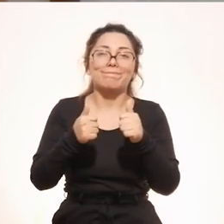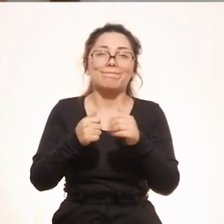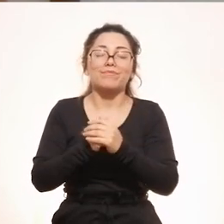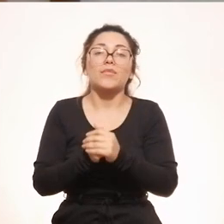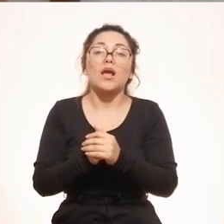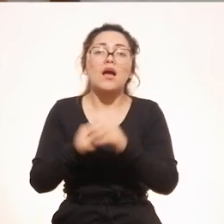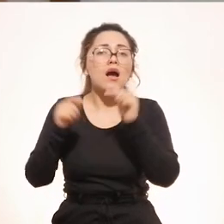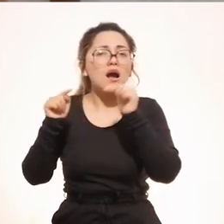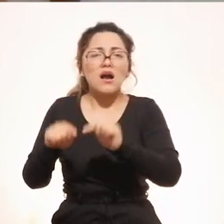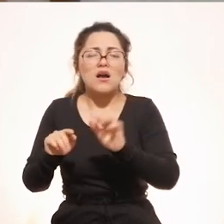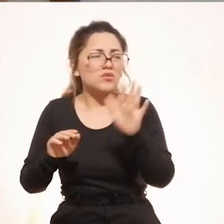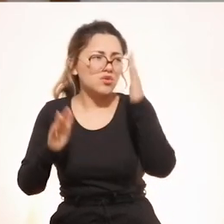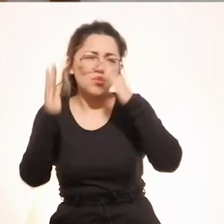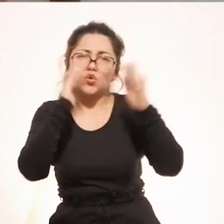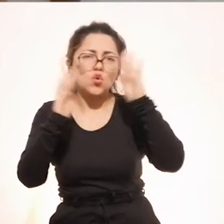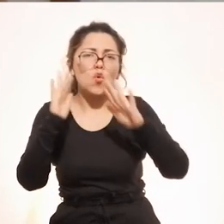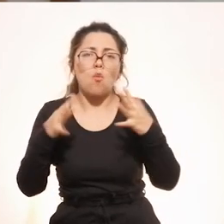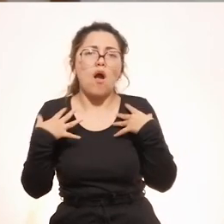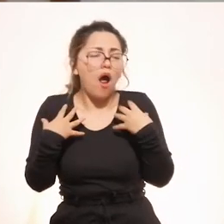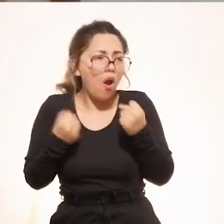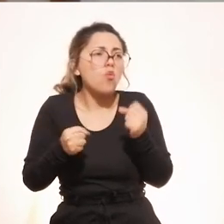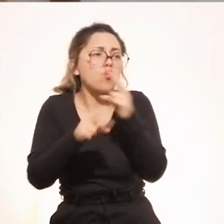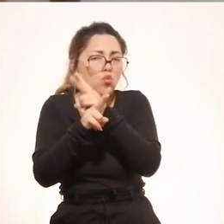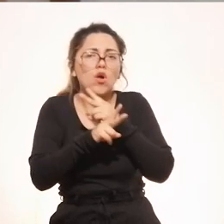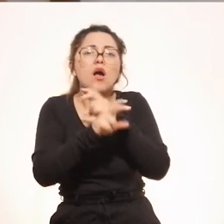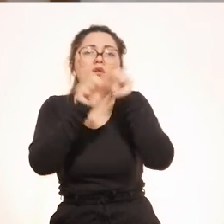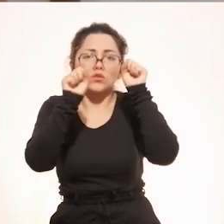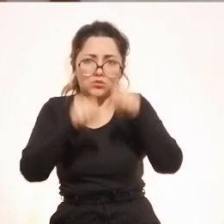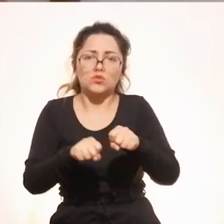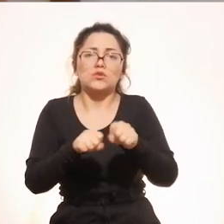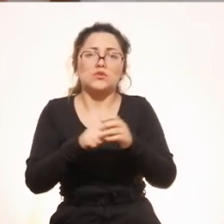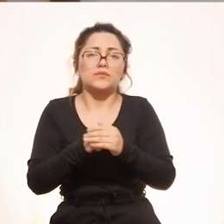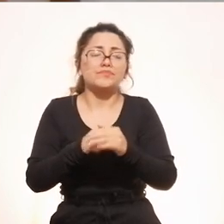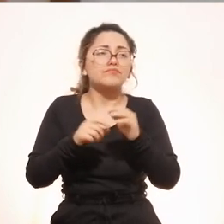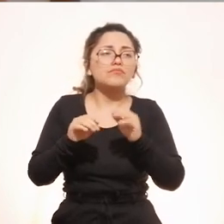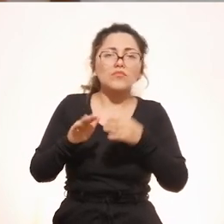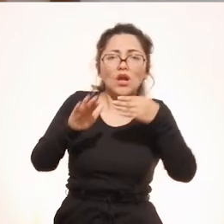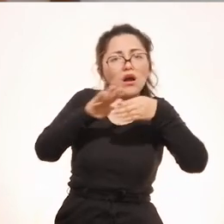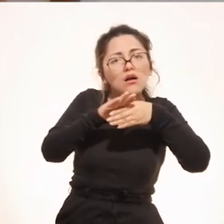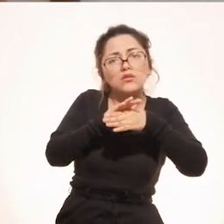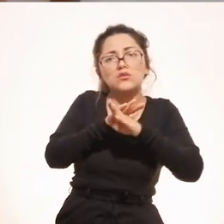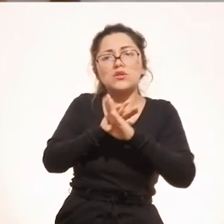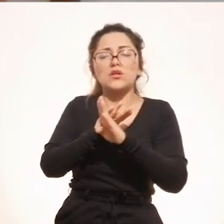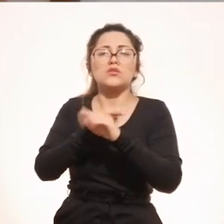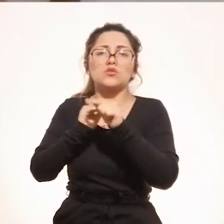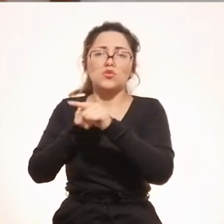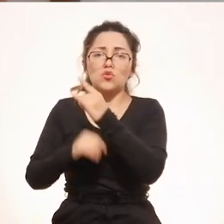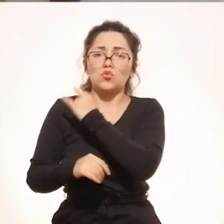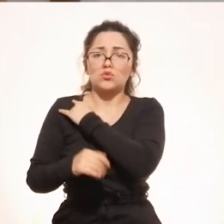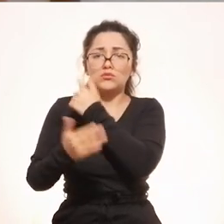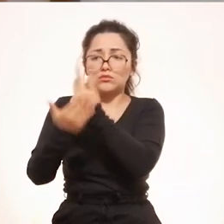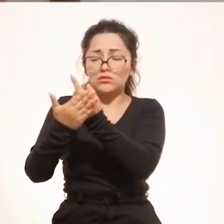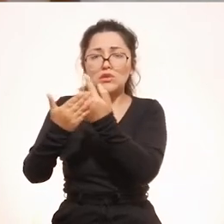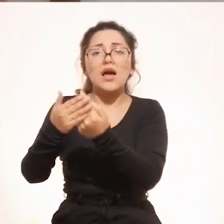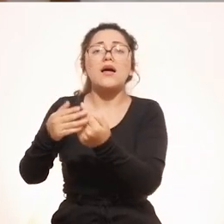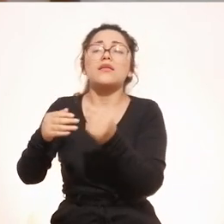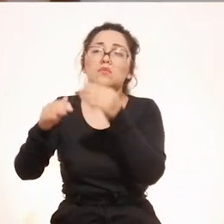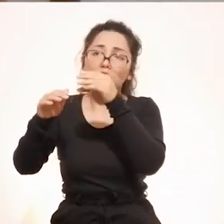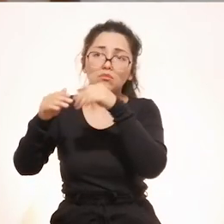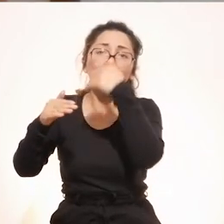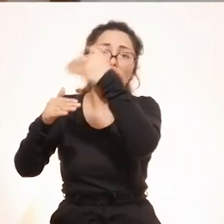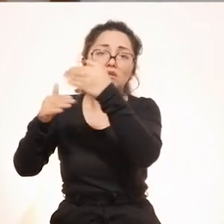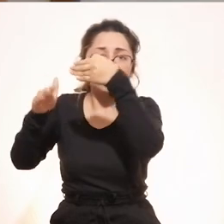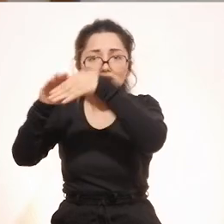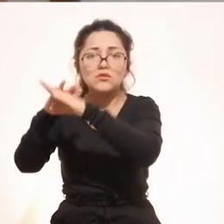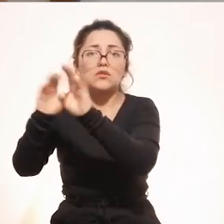queremos decirle que tomaremos todas las medidas de seguridad, desde el ingreso al campus universitario